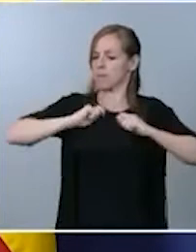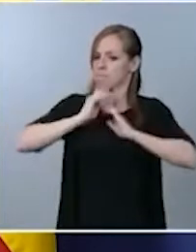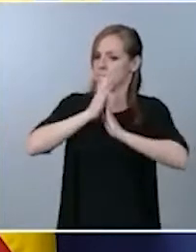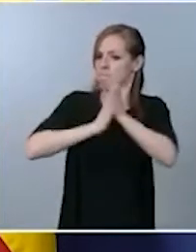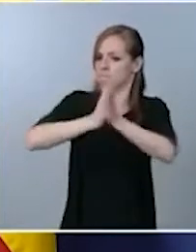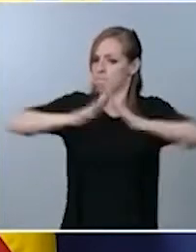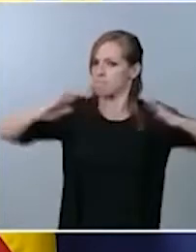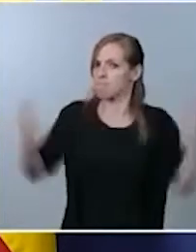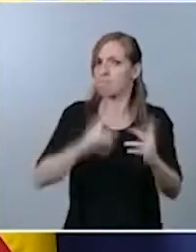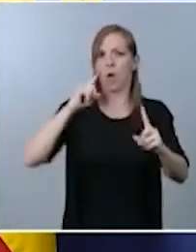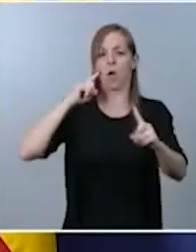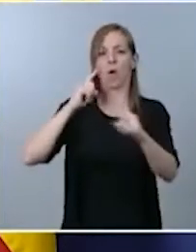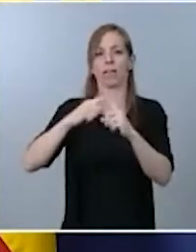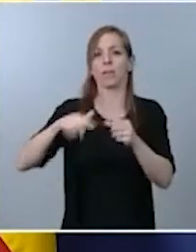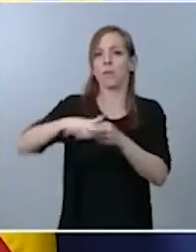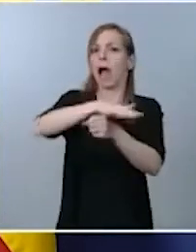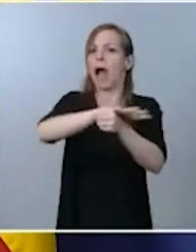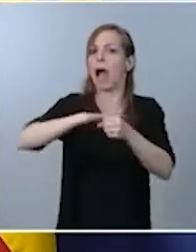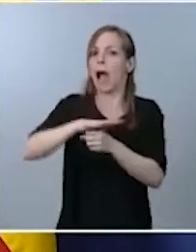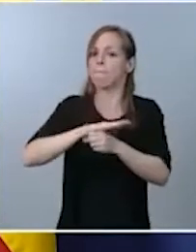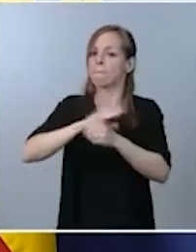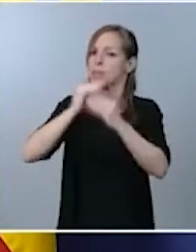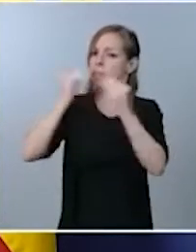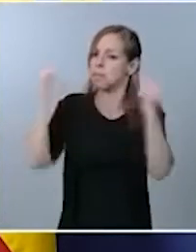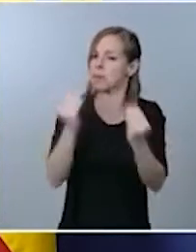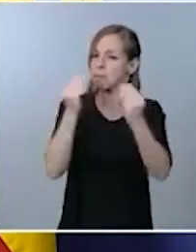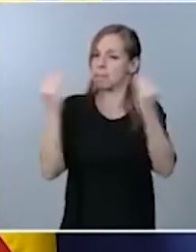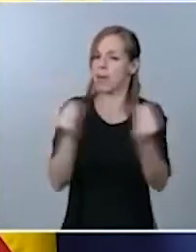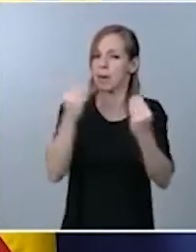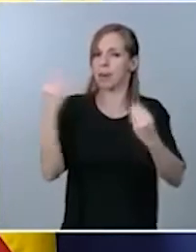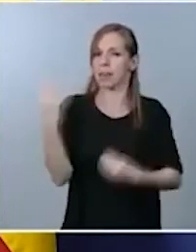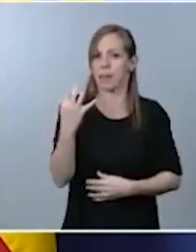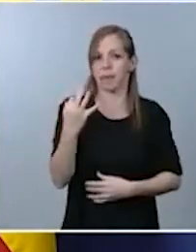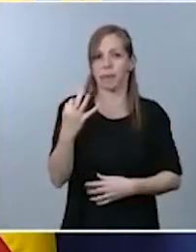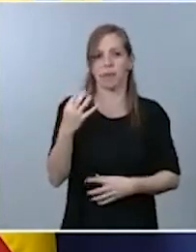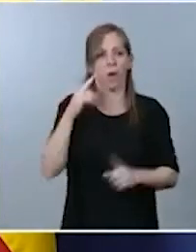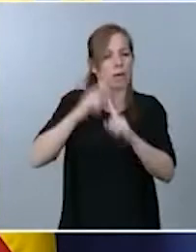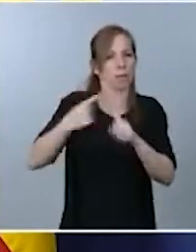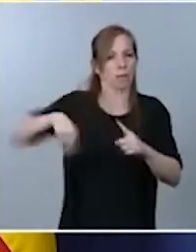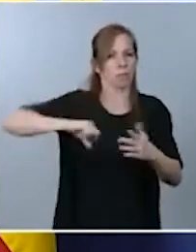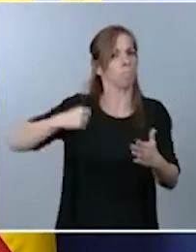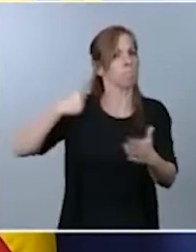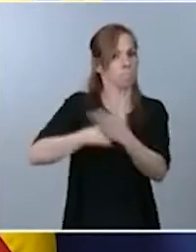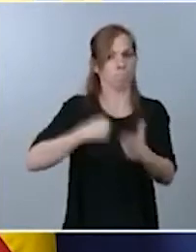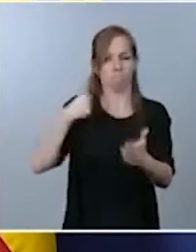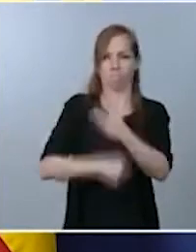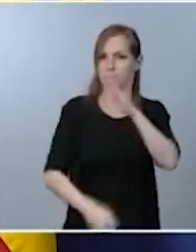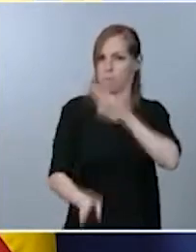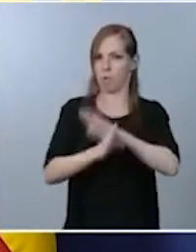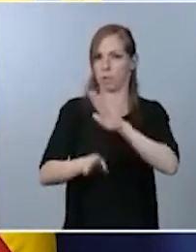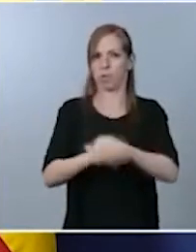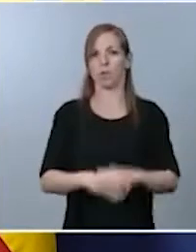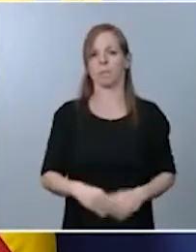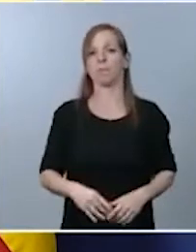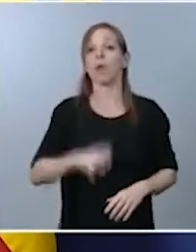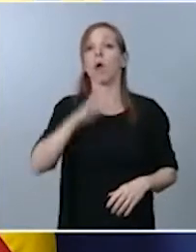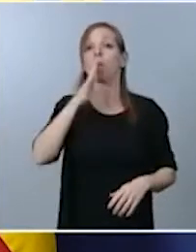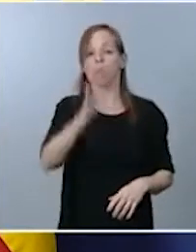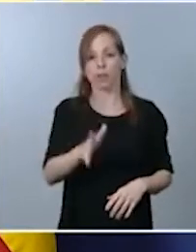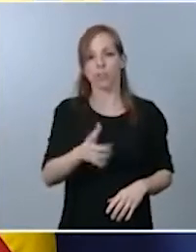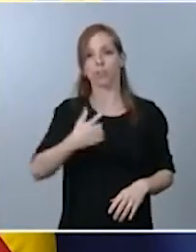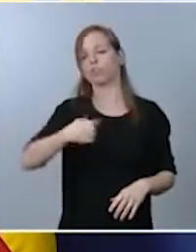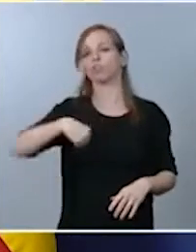en este ámbito y que nos empuja a seguir perseverando. Por este motivo, hemos dedicado parte del